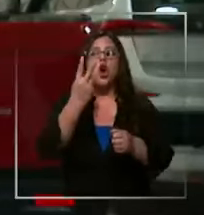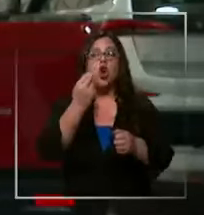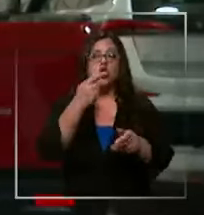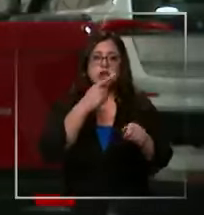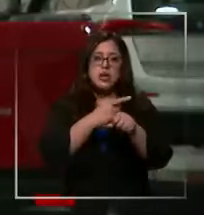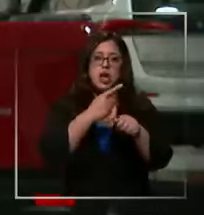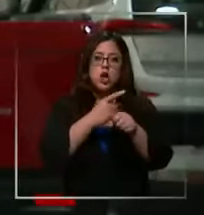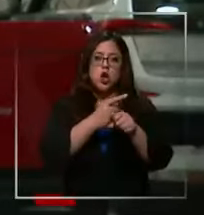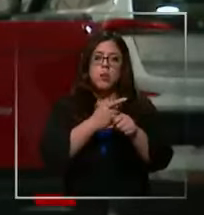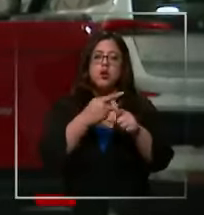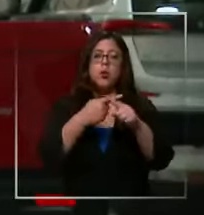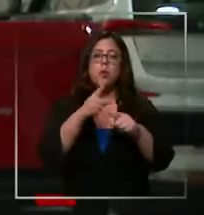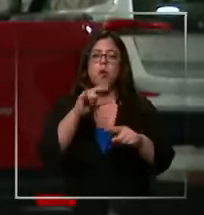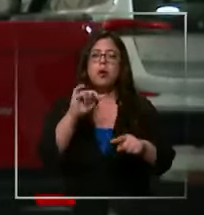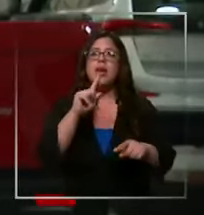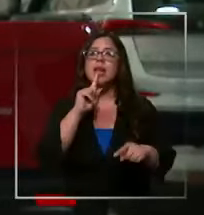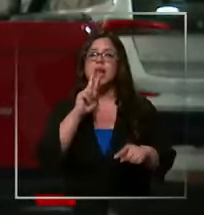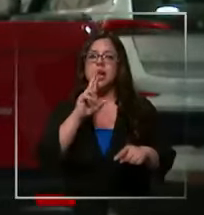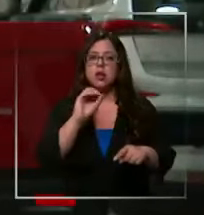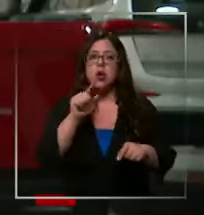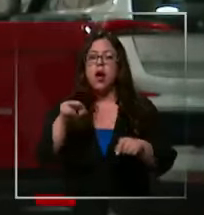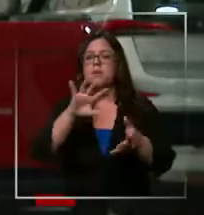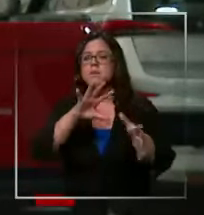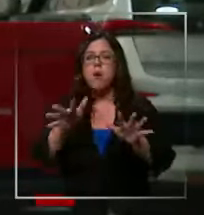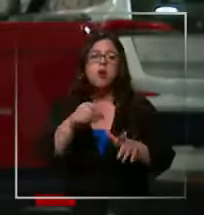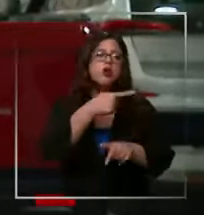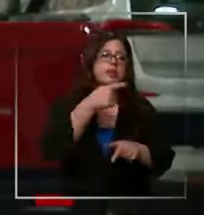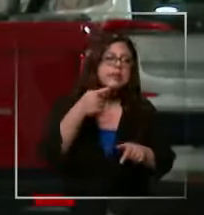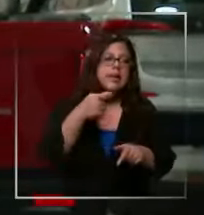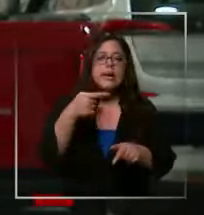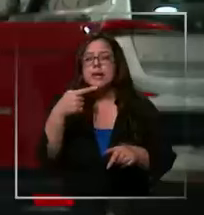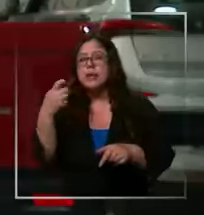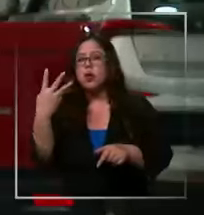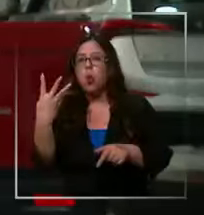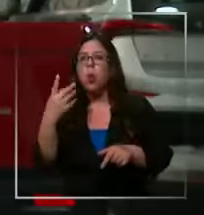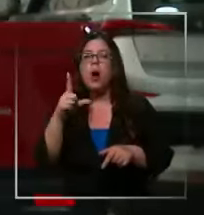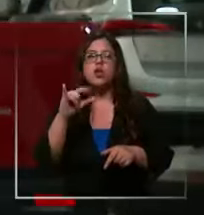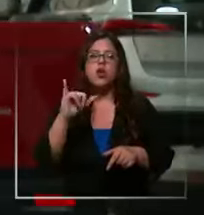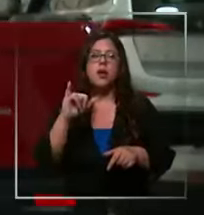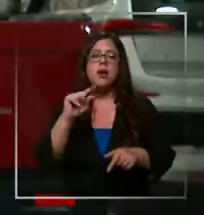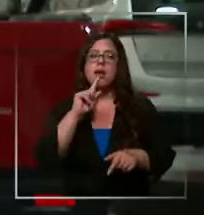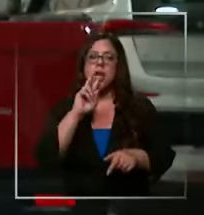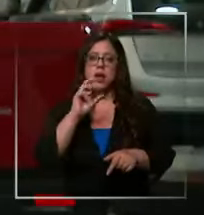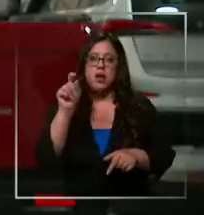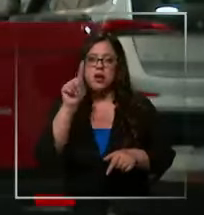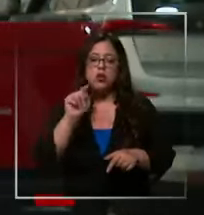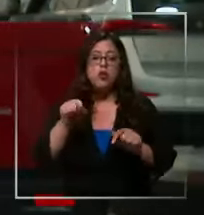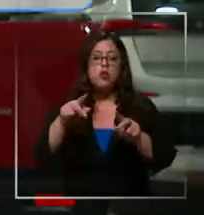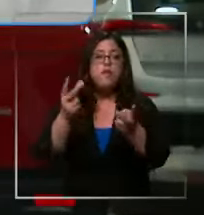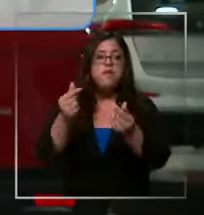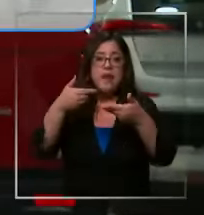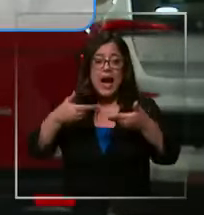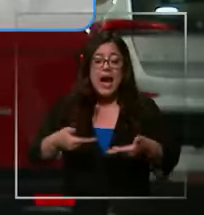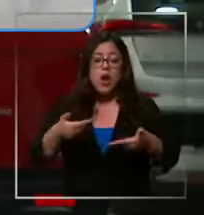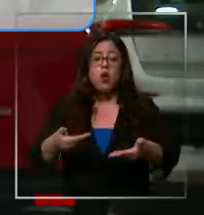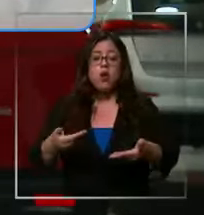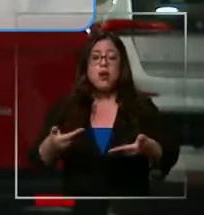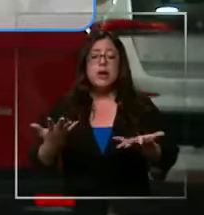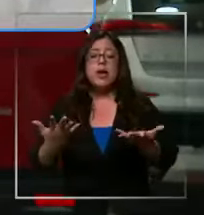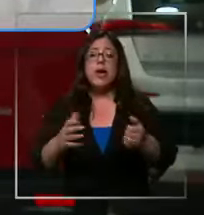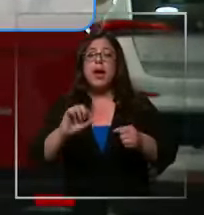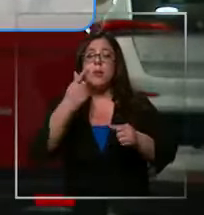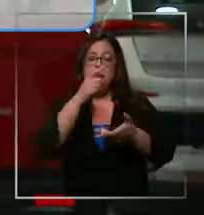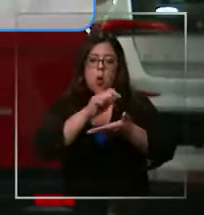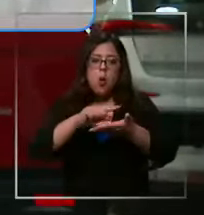litro que es un estándar, nos da aproximadamente 100, 104 litros, lo que al precio de ahora con el primer